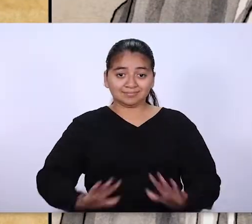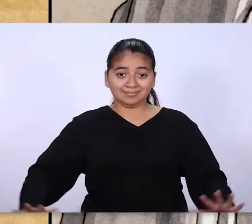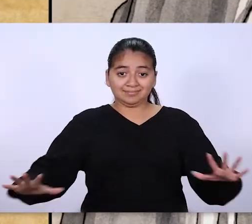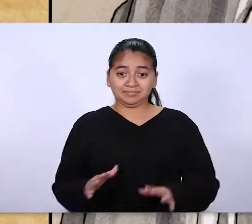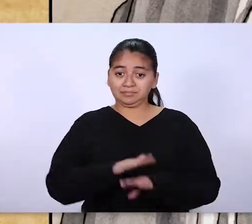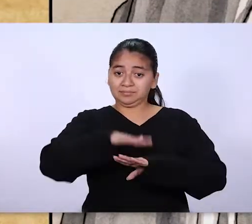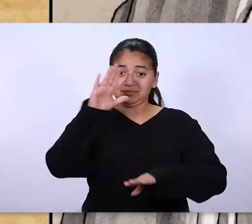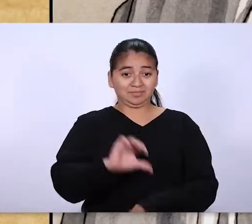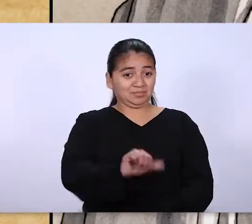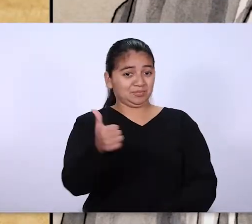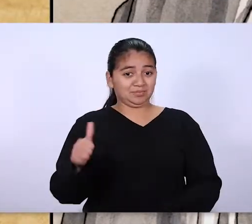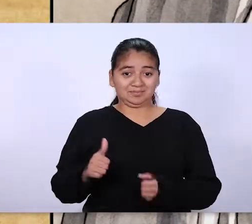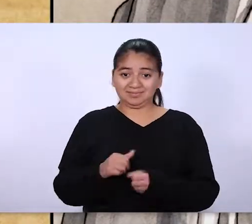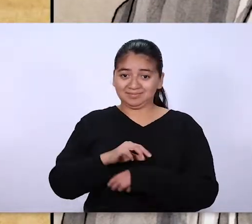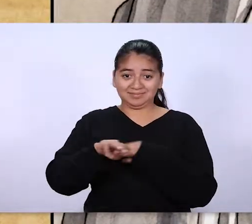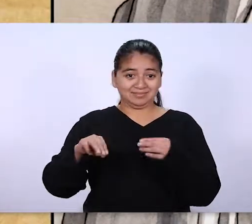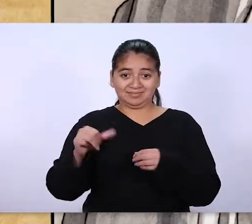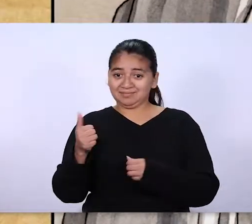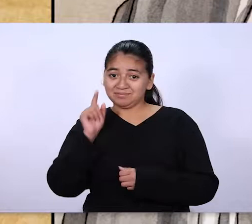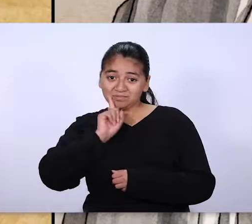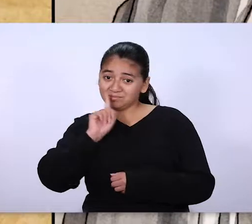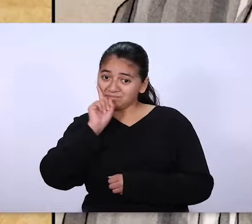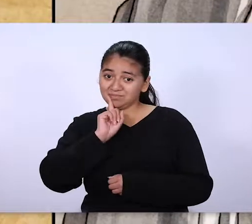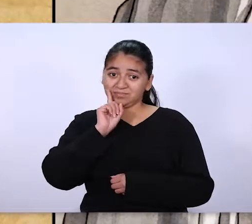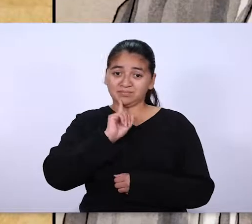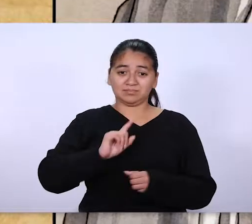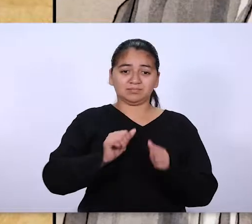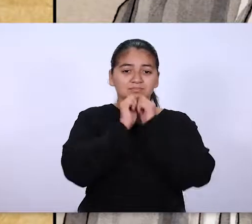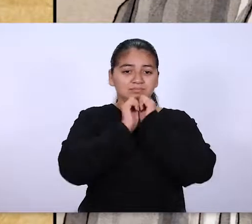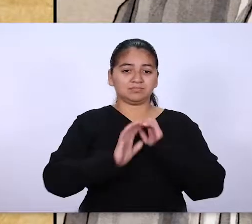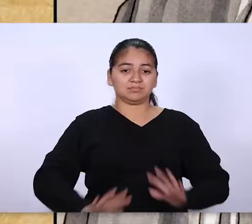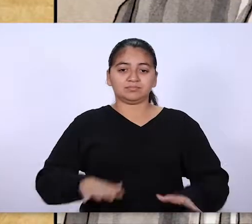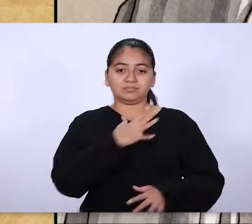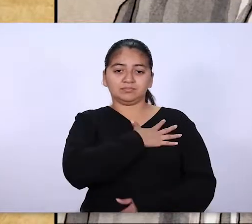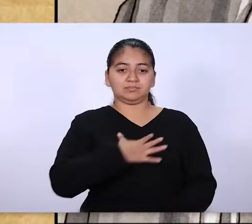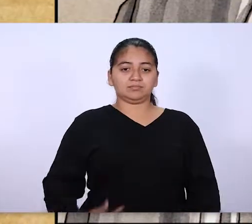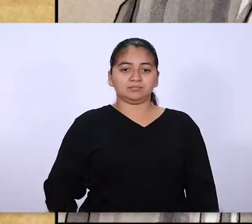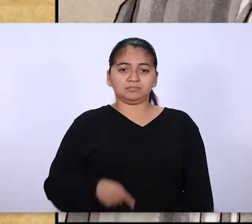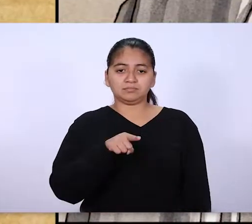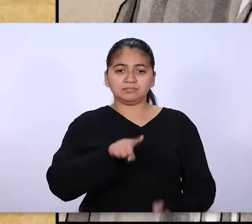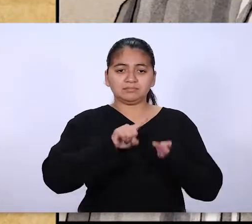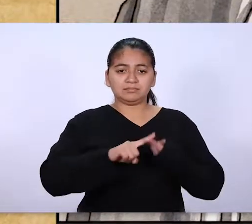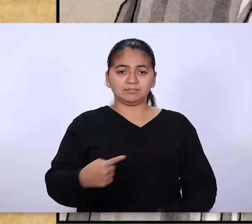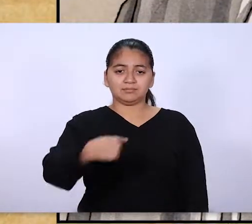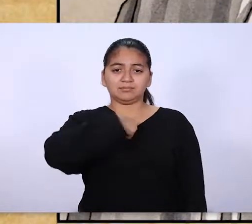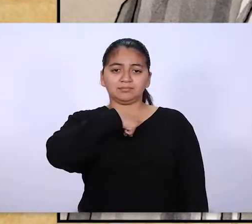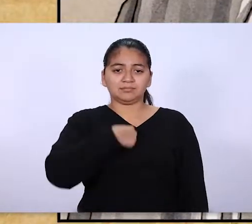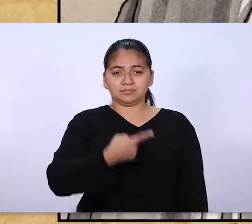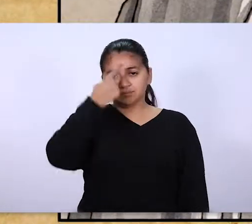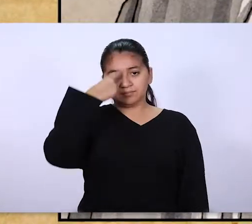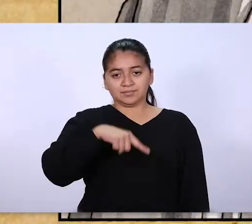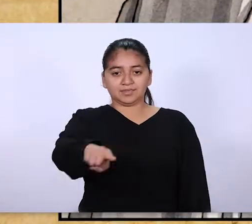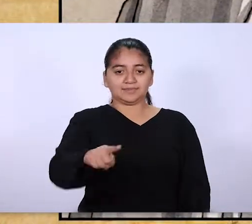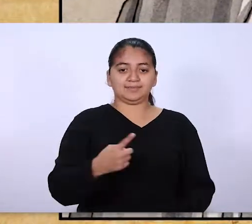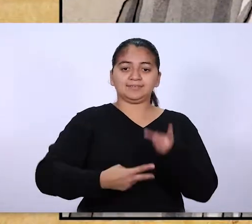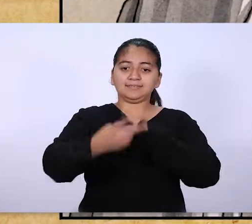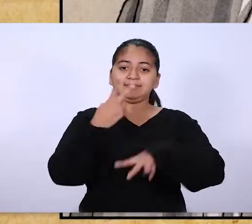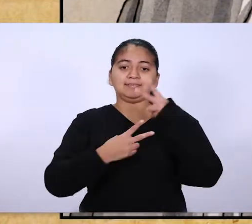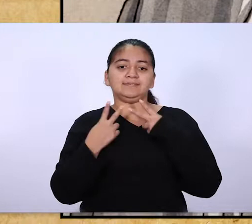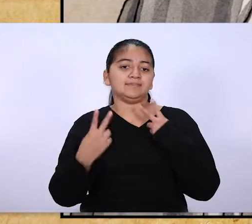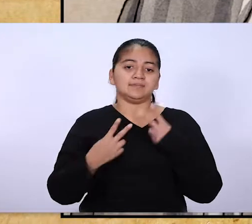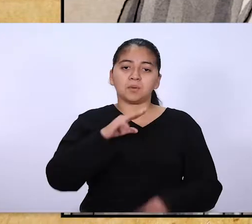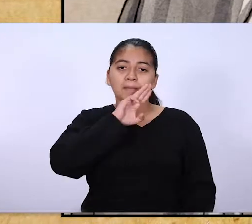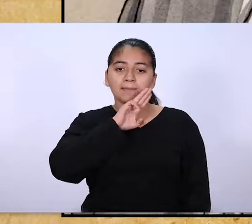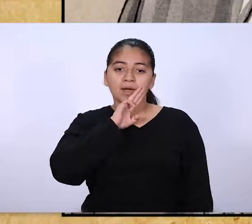Dios te ha bendecido más que a todas las mujeres, y ha bendecido a tu hijo. ¿Quién soy